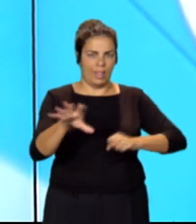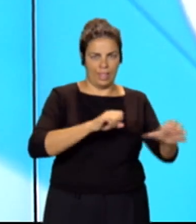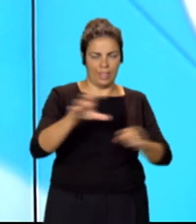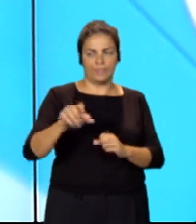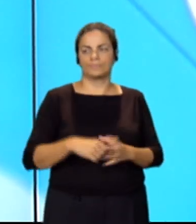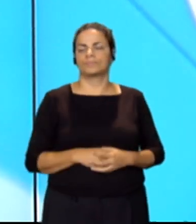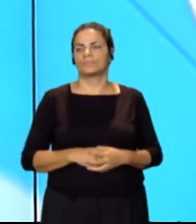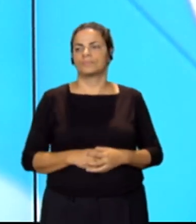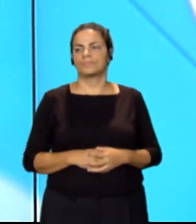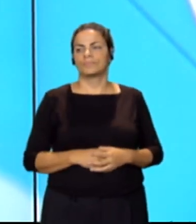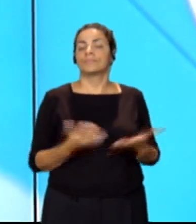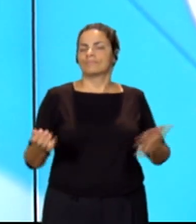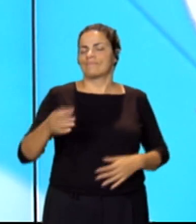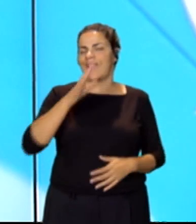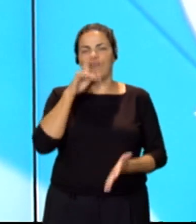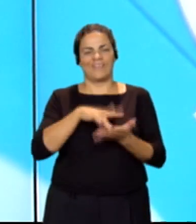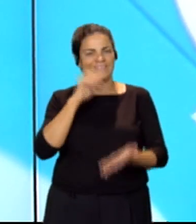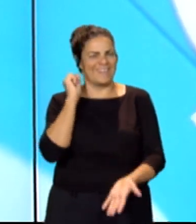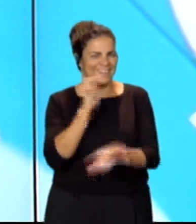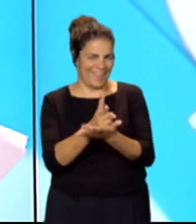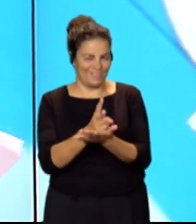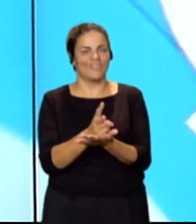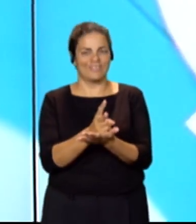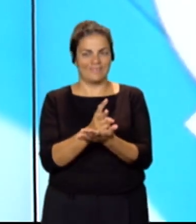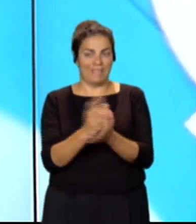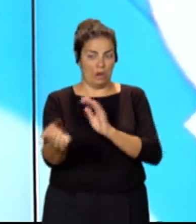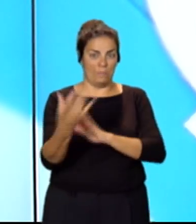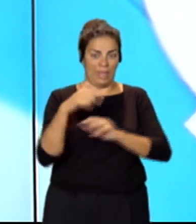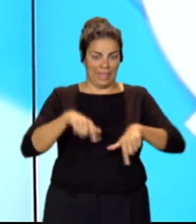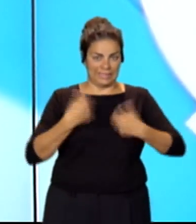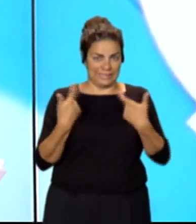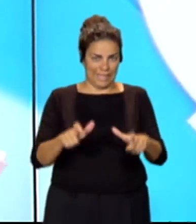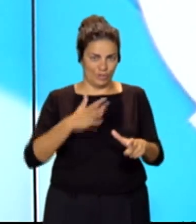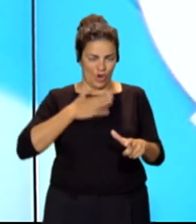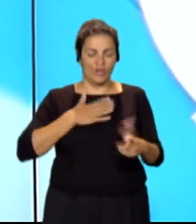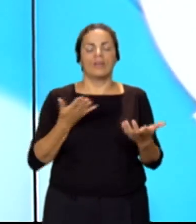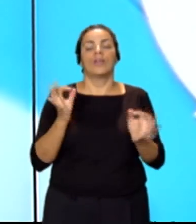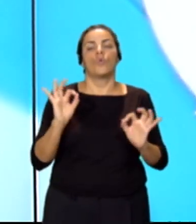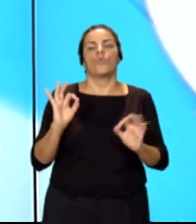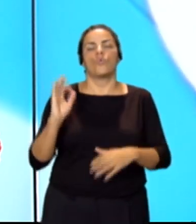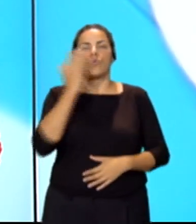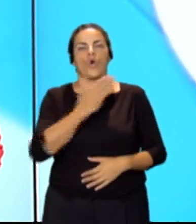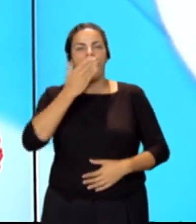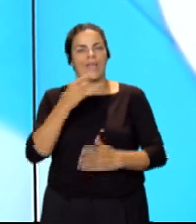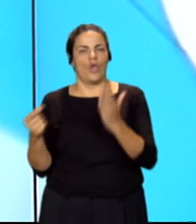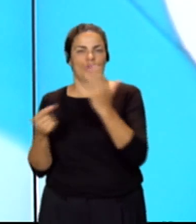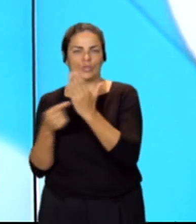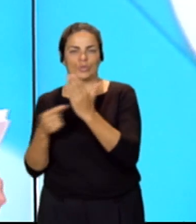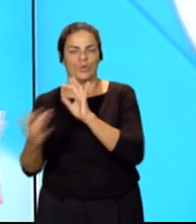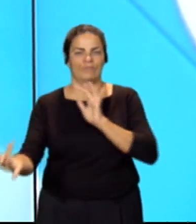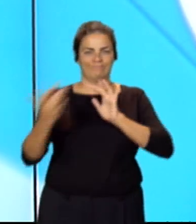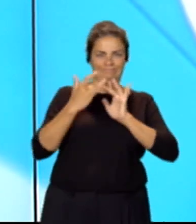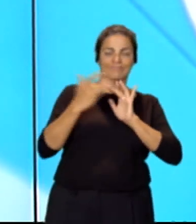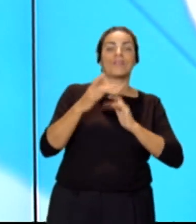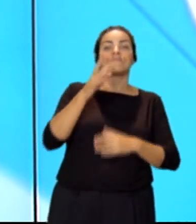Vamos ya con ese reto que nos llega a esta sección. este caso es un colegio del sur de Tenerife. han puesto en contacto con nosotros